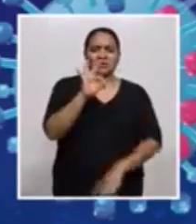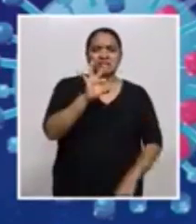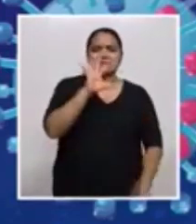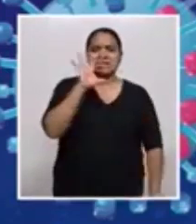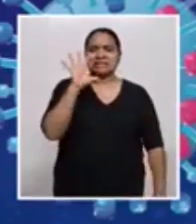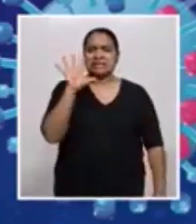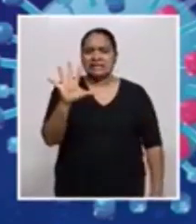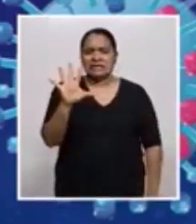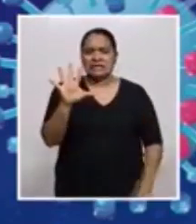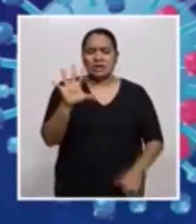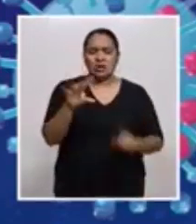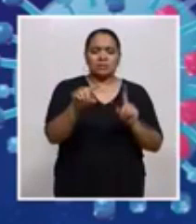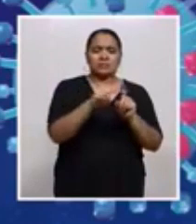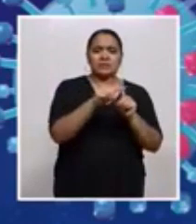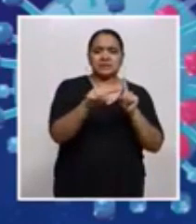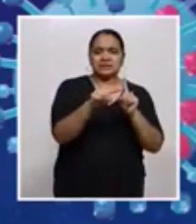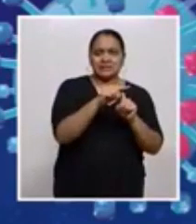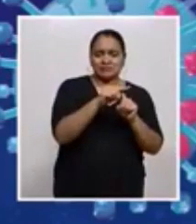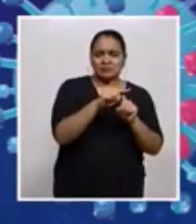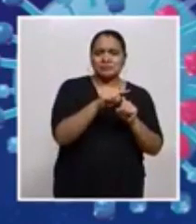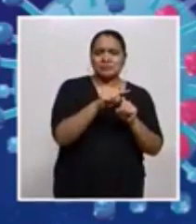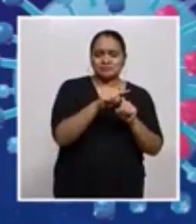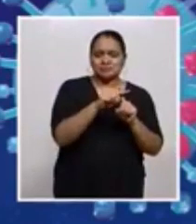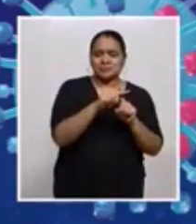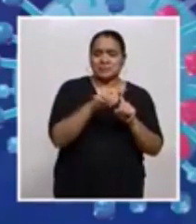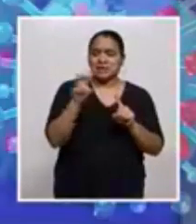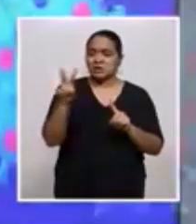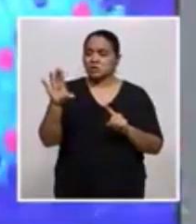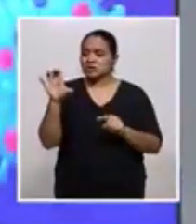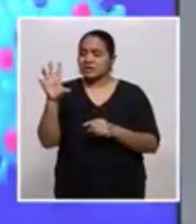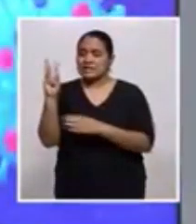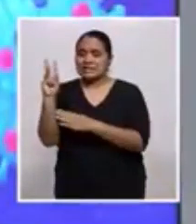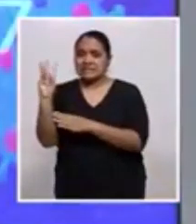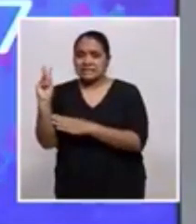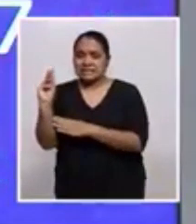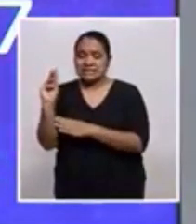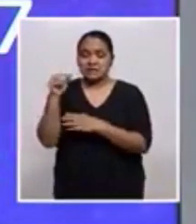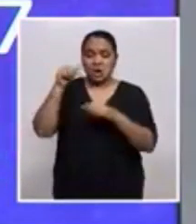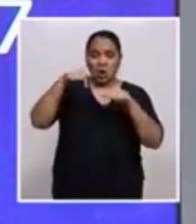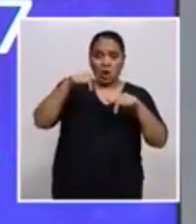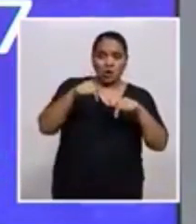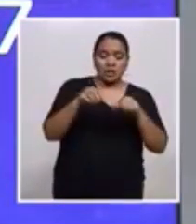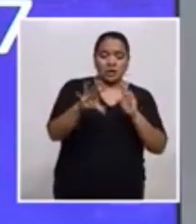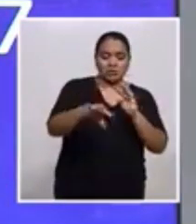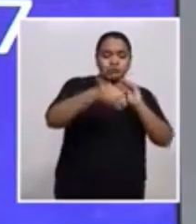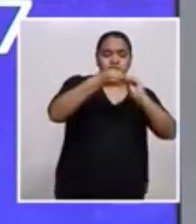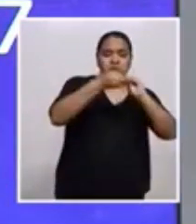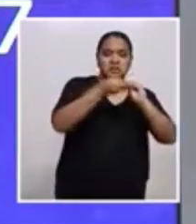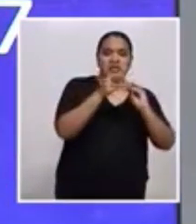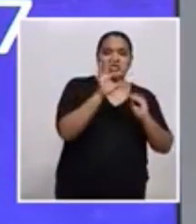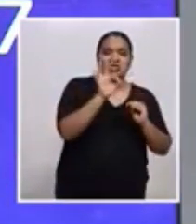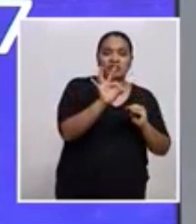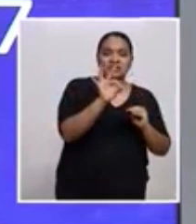95 pruebas positivas de 216 realizadas. Esto significa que ya tenemos,